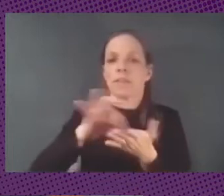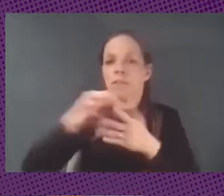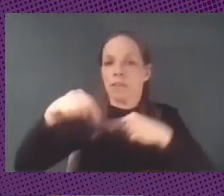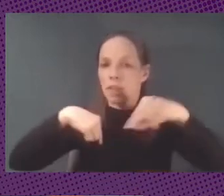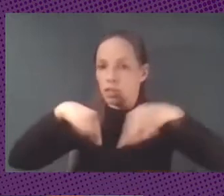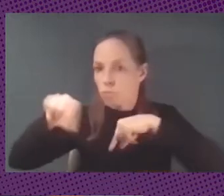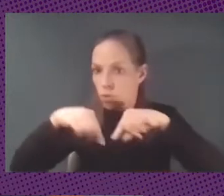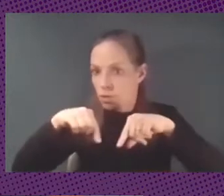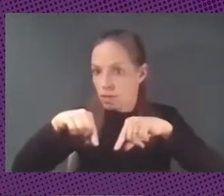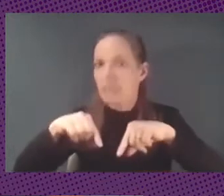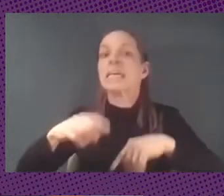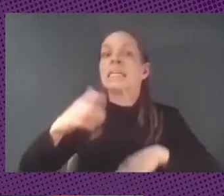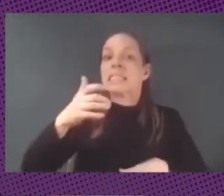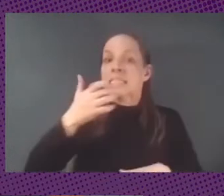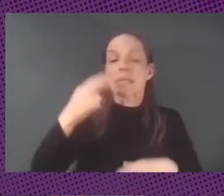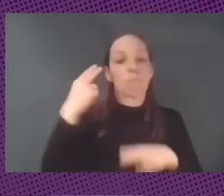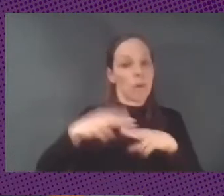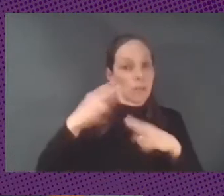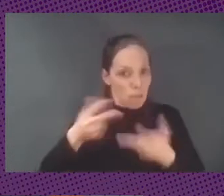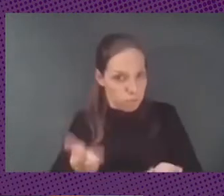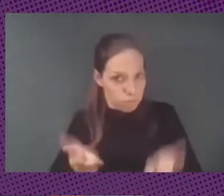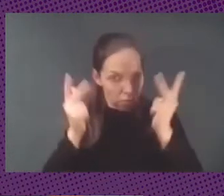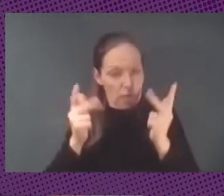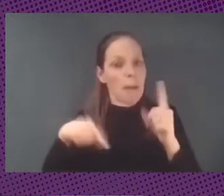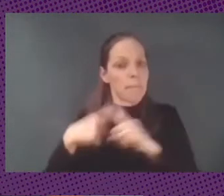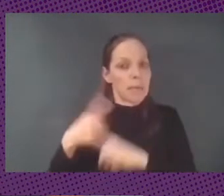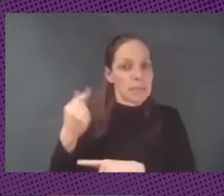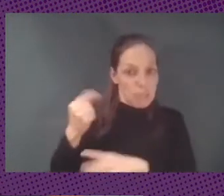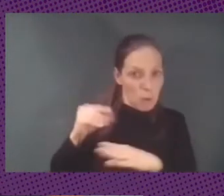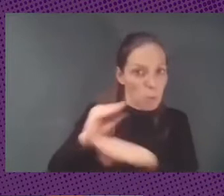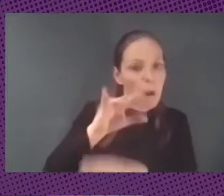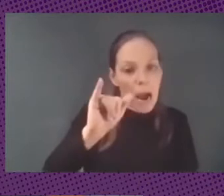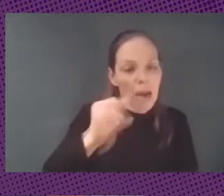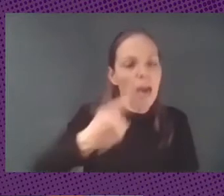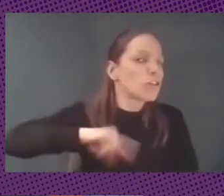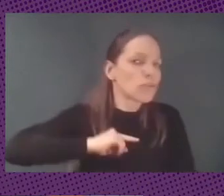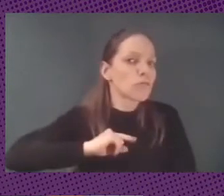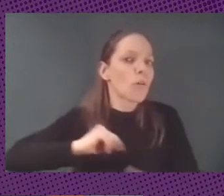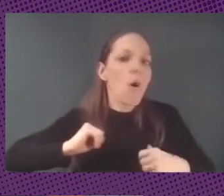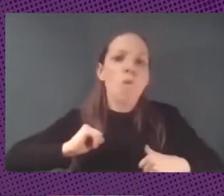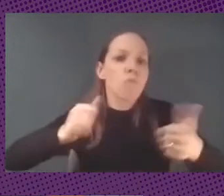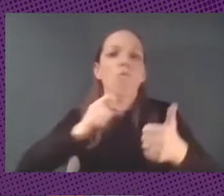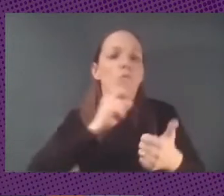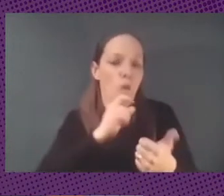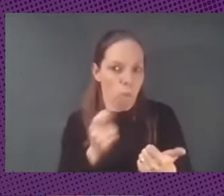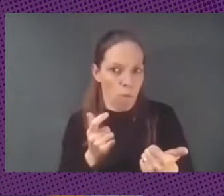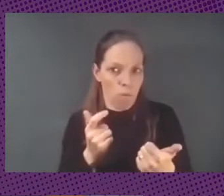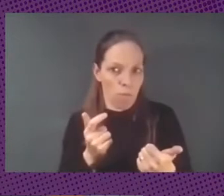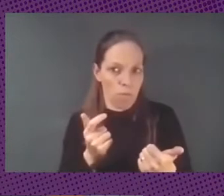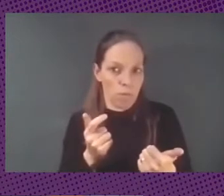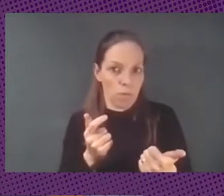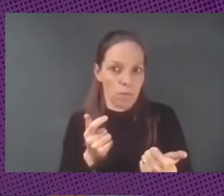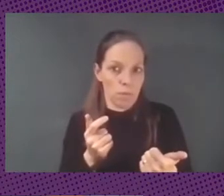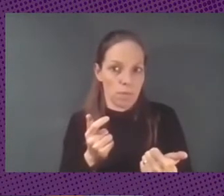voluntad y teniendo dinero y teniendo la eso sí lo puedes hacer mañana lo puedes hacer a través de una ley todo eso puede entrar en vigor